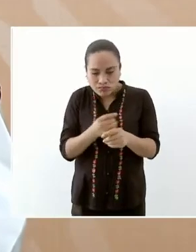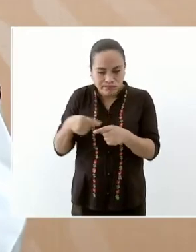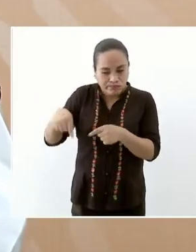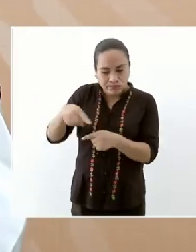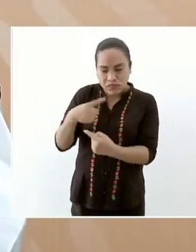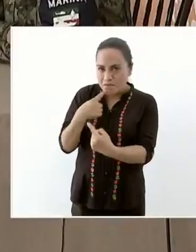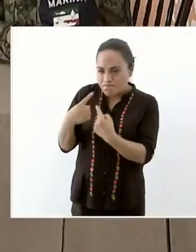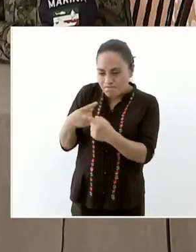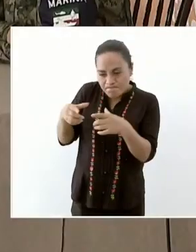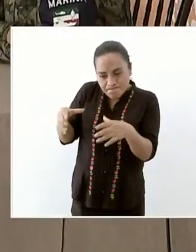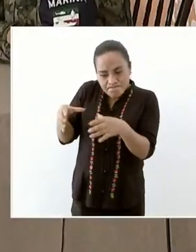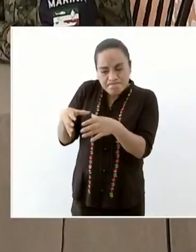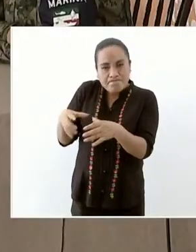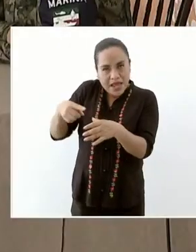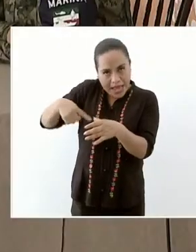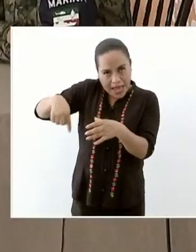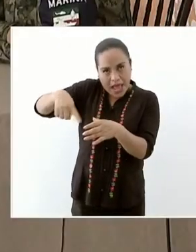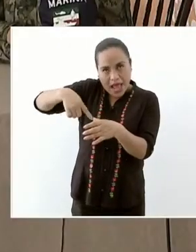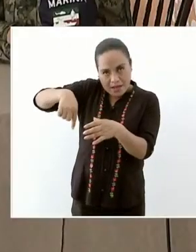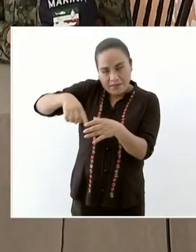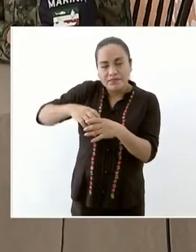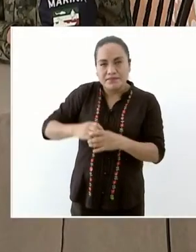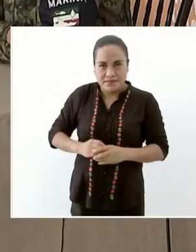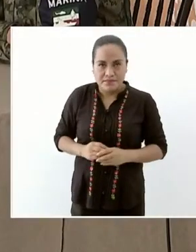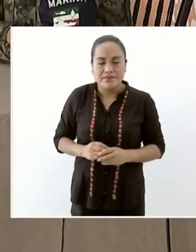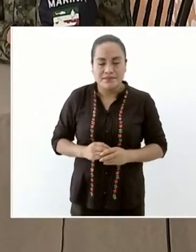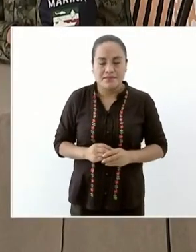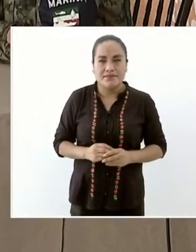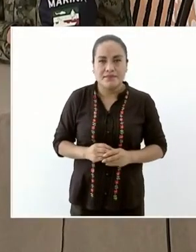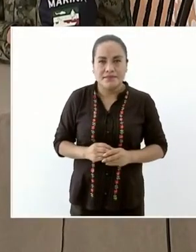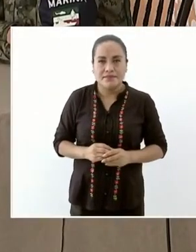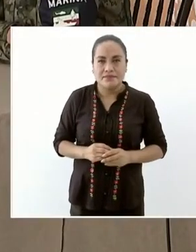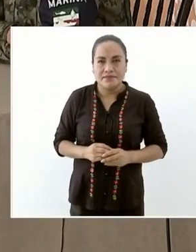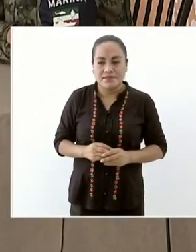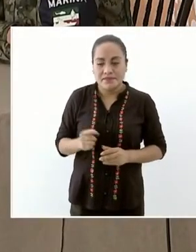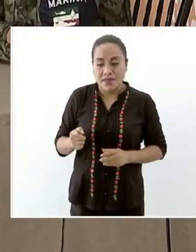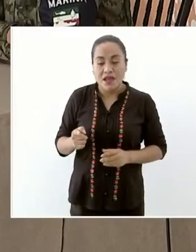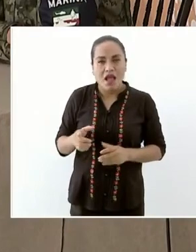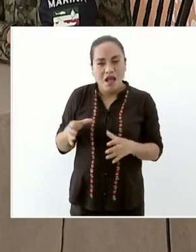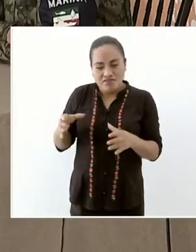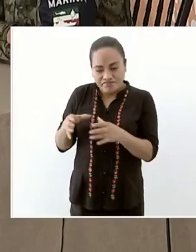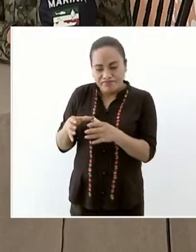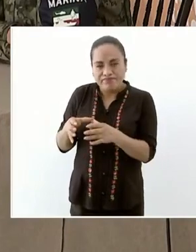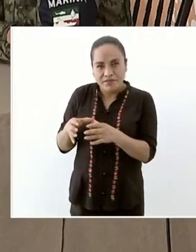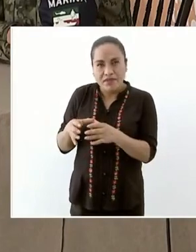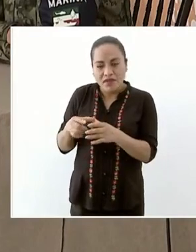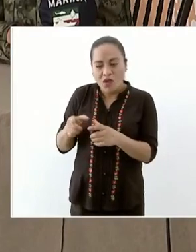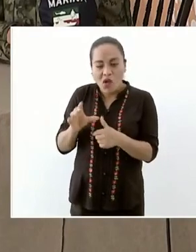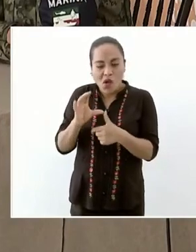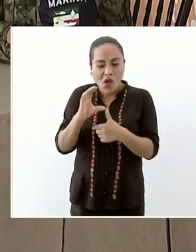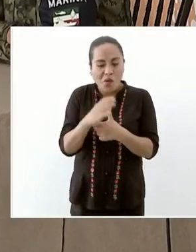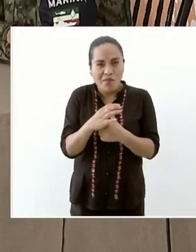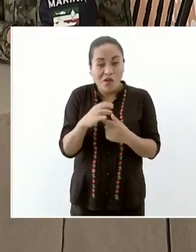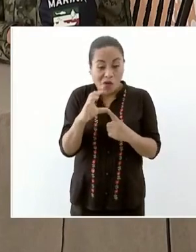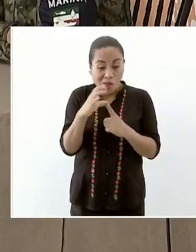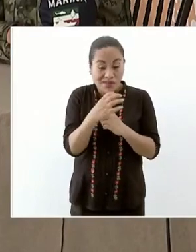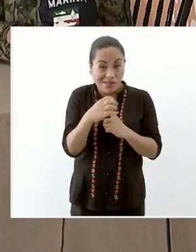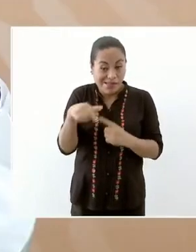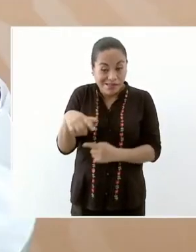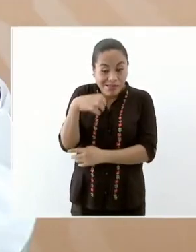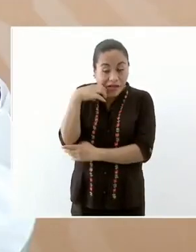va a decidir con el comité qué hacer con el recurso